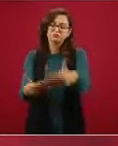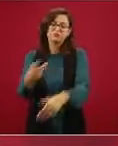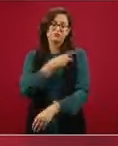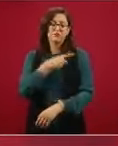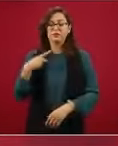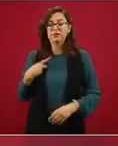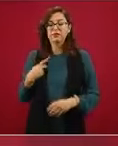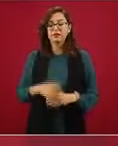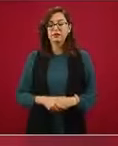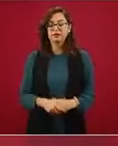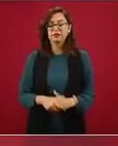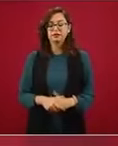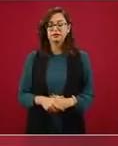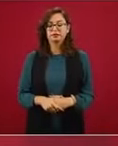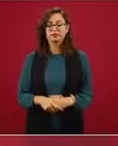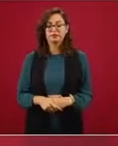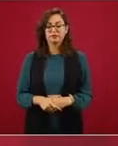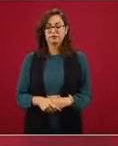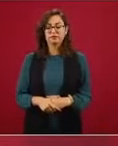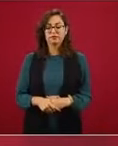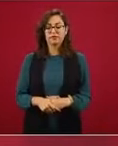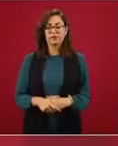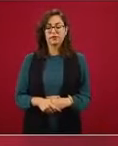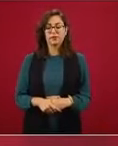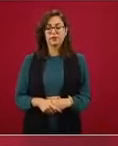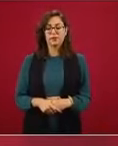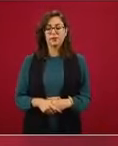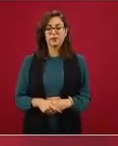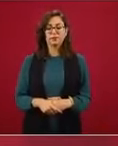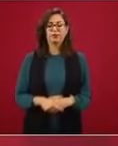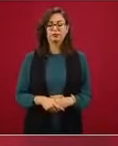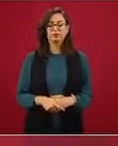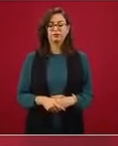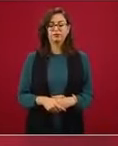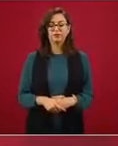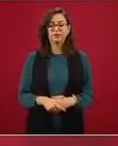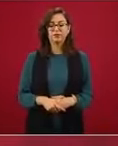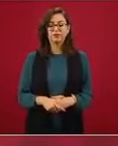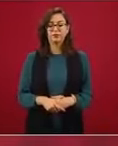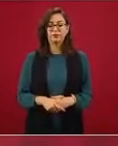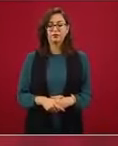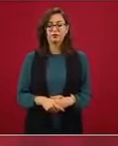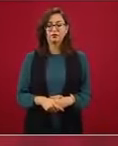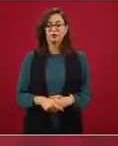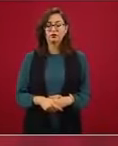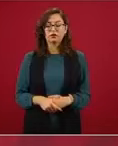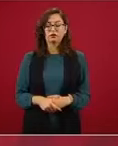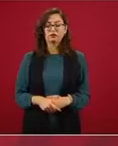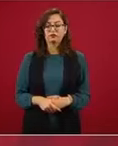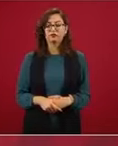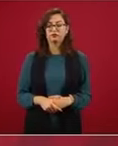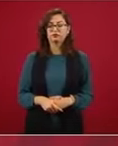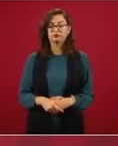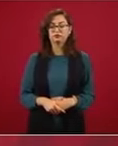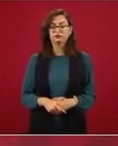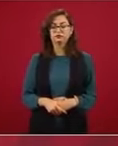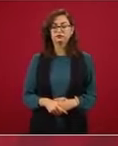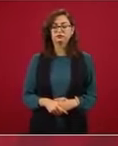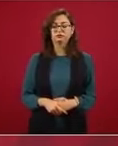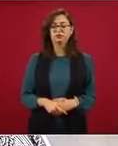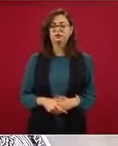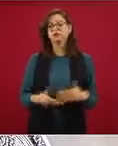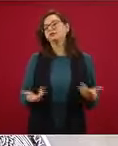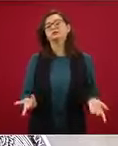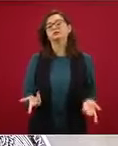si no fuese así, no sale el fiscal a